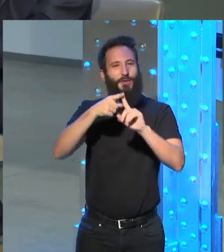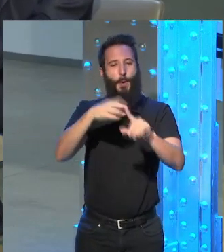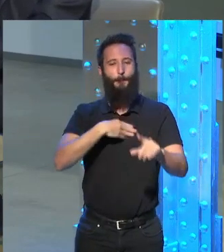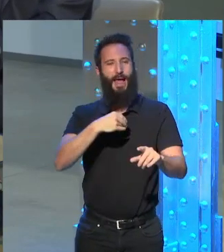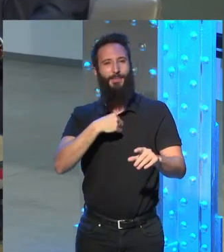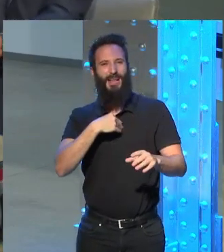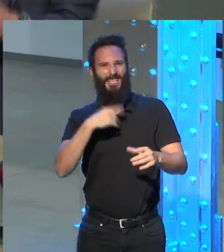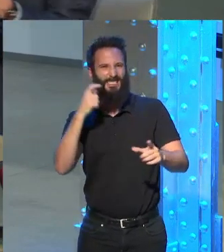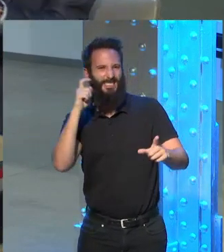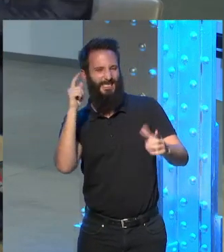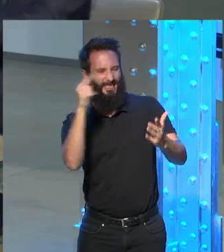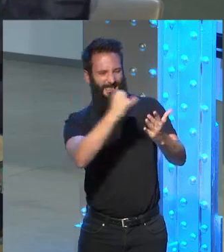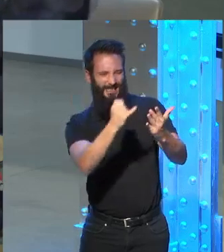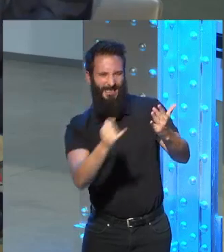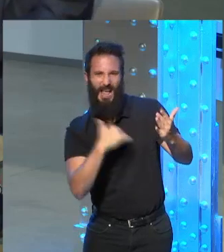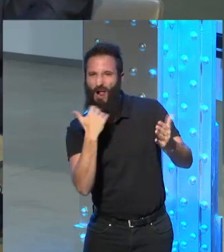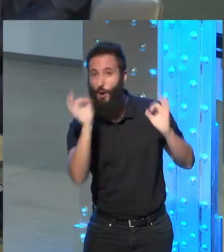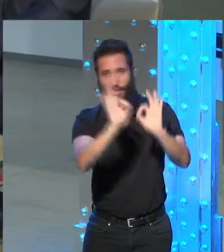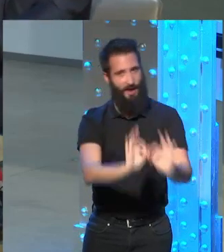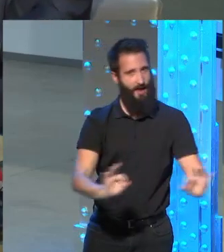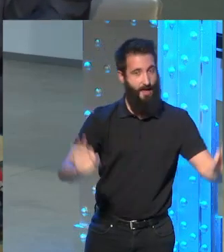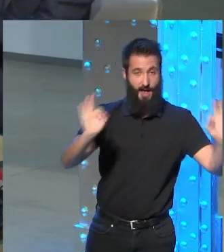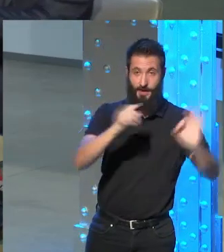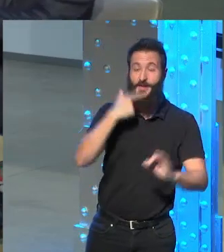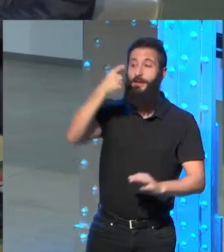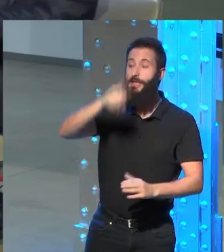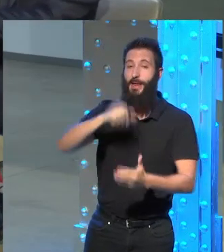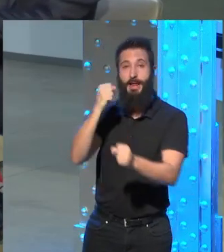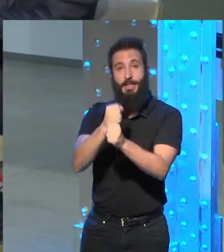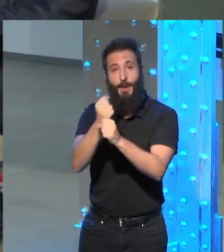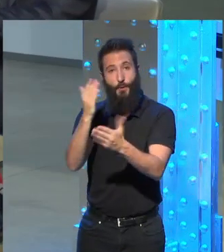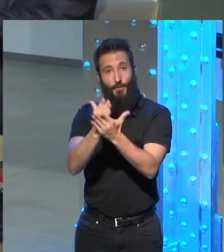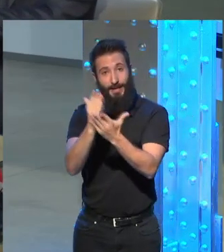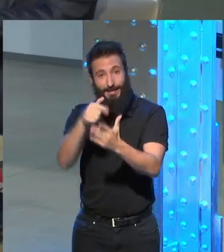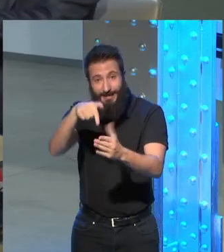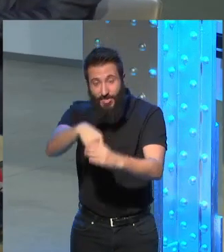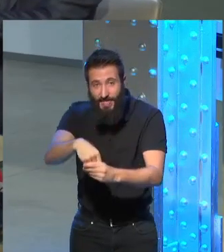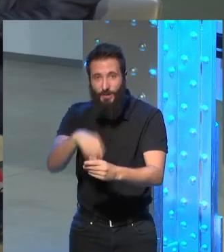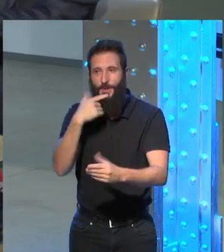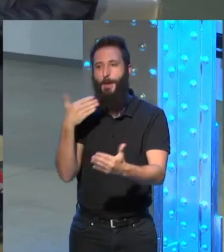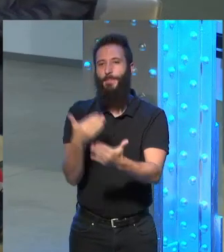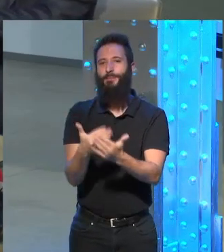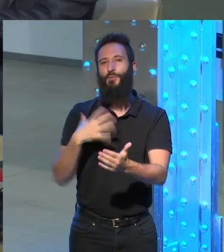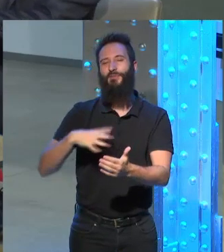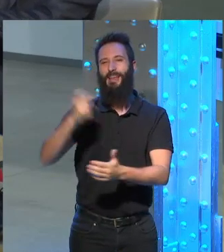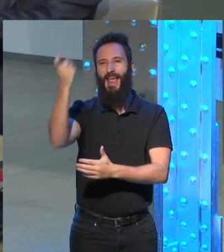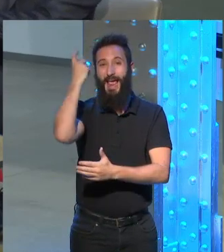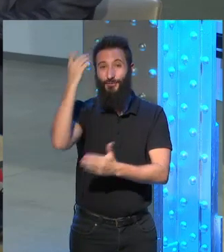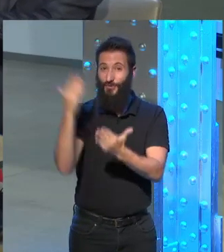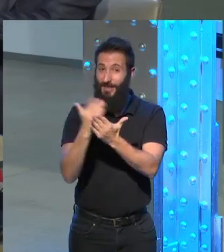dañe y entonces bueno parte del trabajo que hicimos en el seminario fue pedirle a los estudiantes que todas las semanas